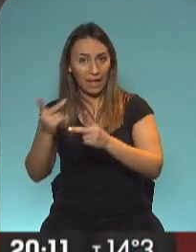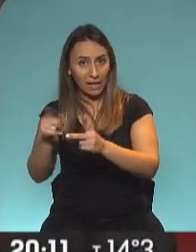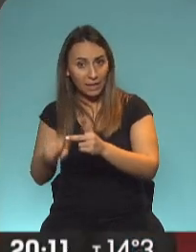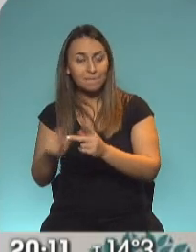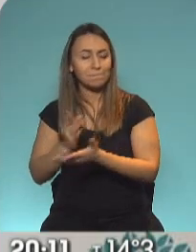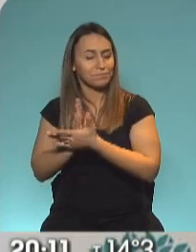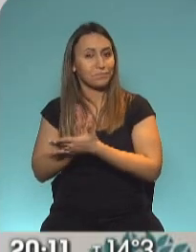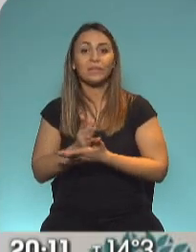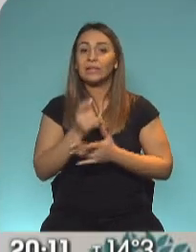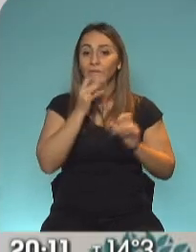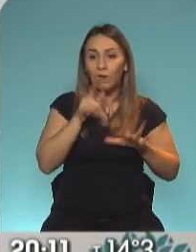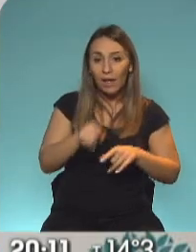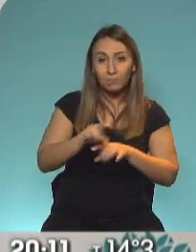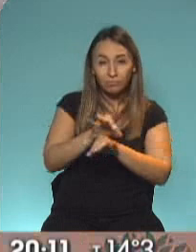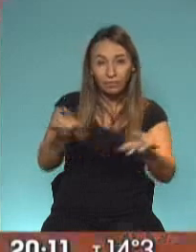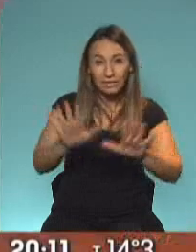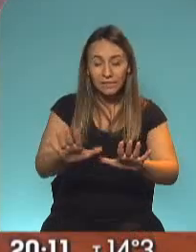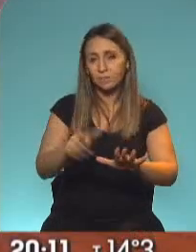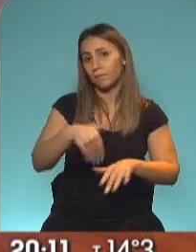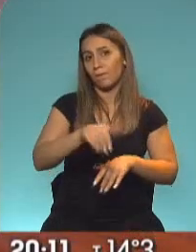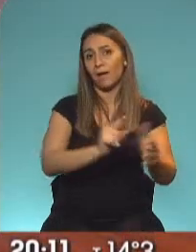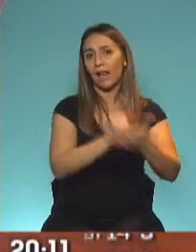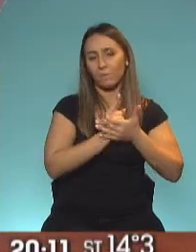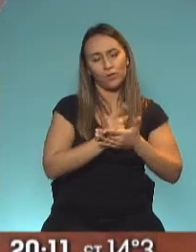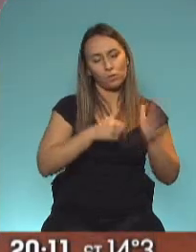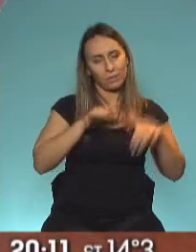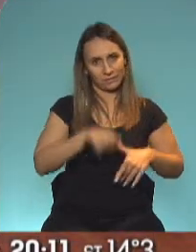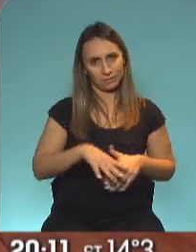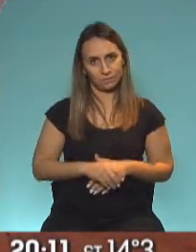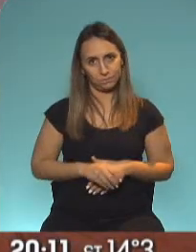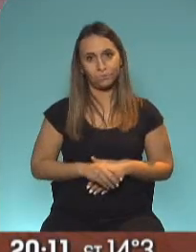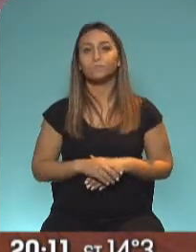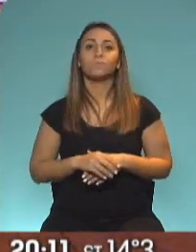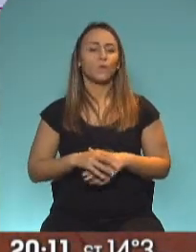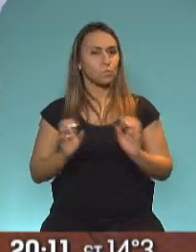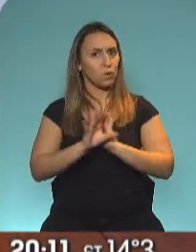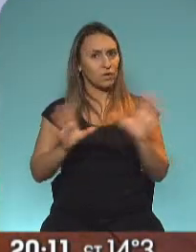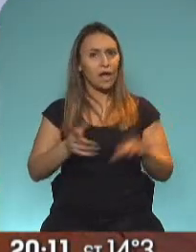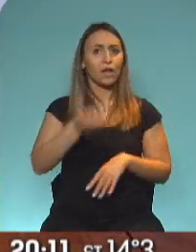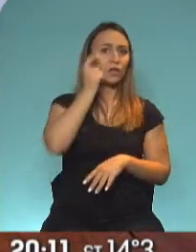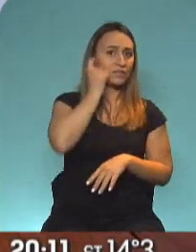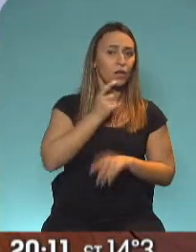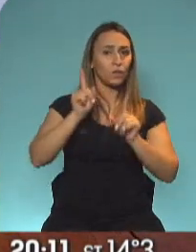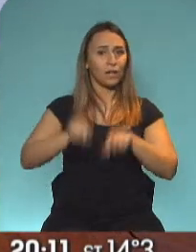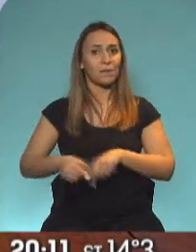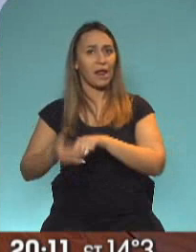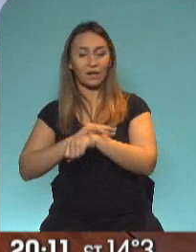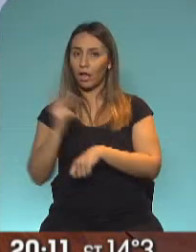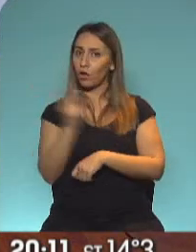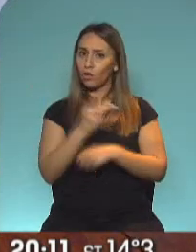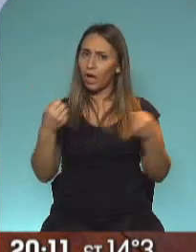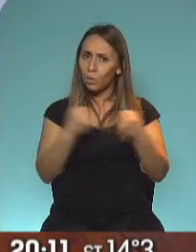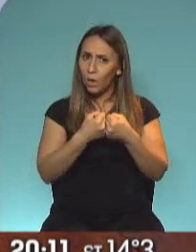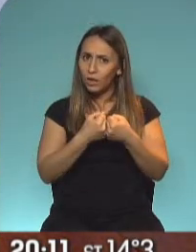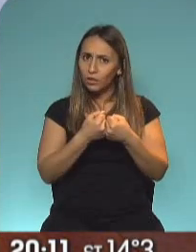medida es mayor aislamiento. Bueno, muy concreto Axel Kicillof y Horacio Rodríguez de Arreta también, coincidiendo. ¿Habían estado